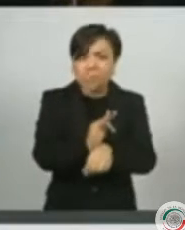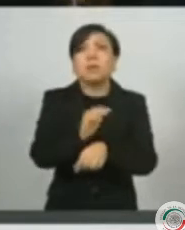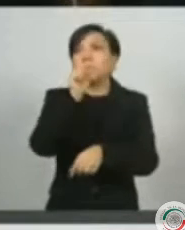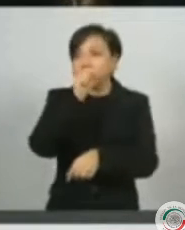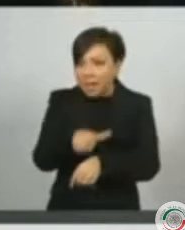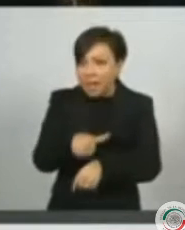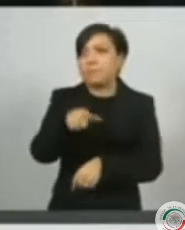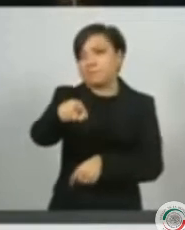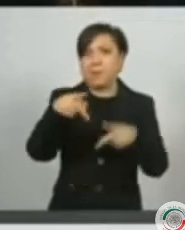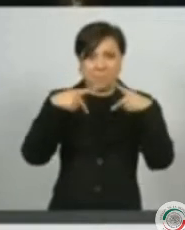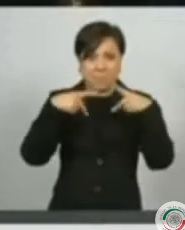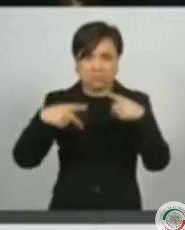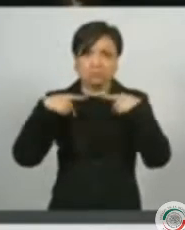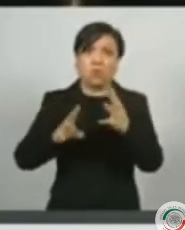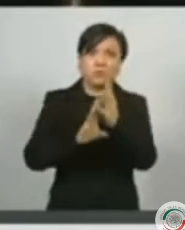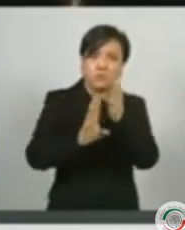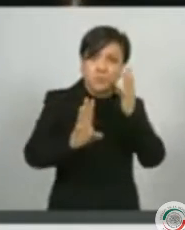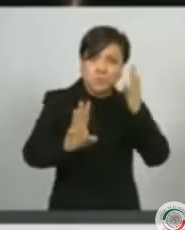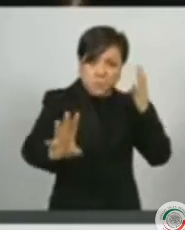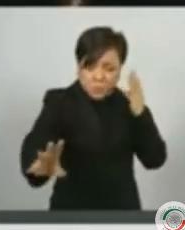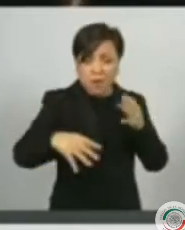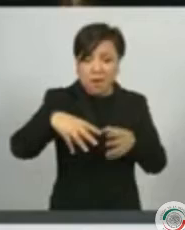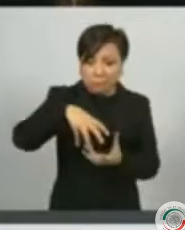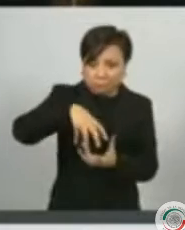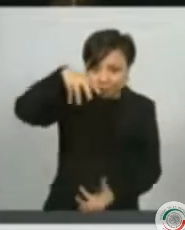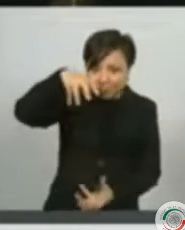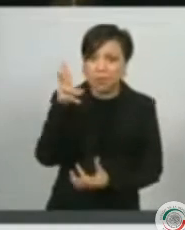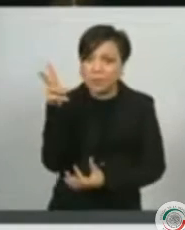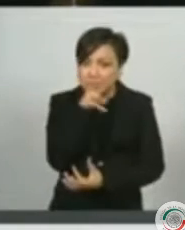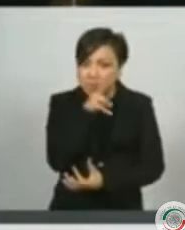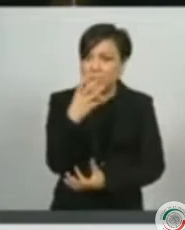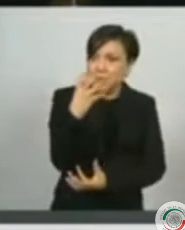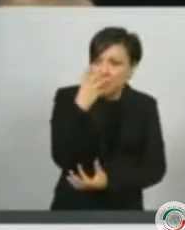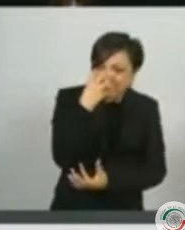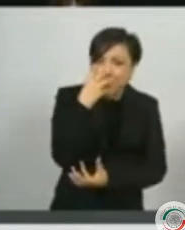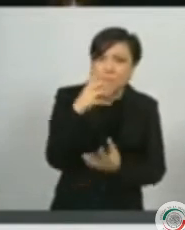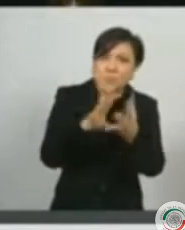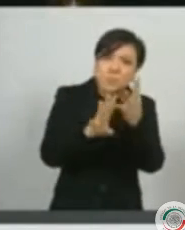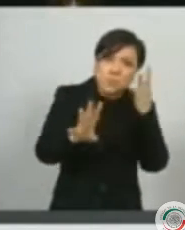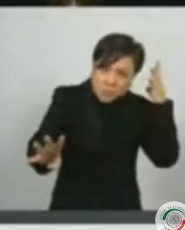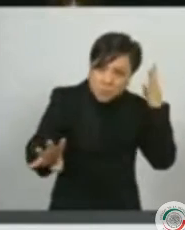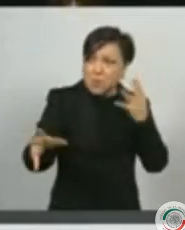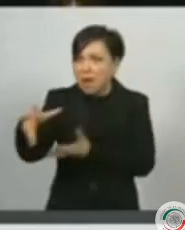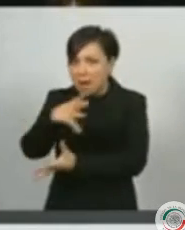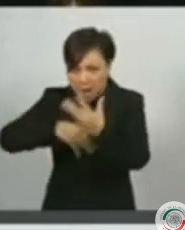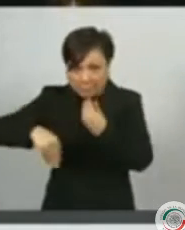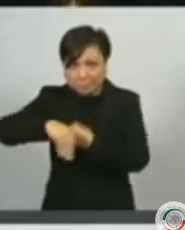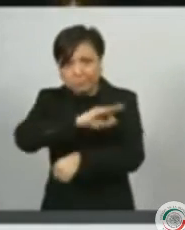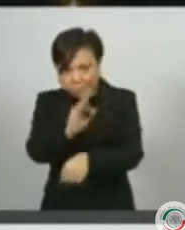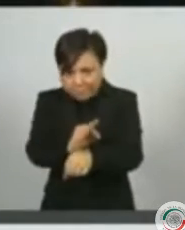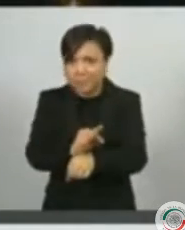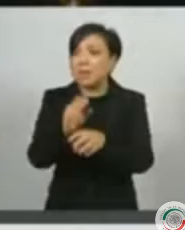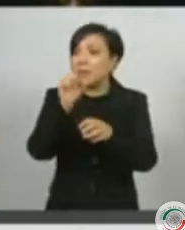las interminables filas para conseguir un tanque de oxígeno para evitar que un pariente se muera por asfixia. Ni a millares de familias